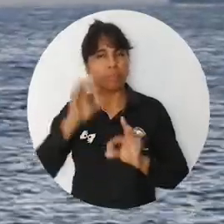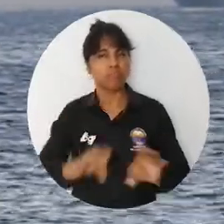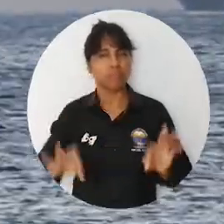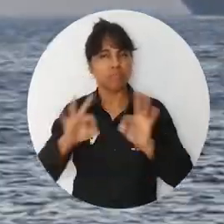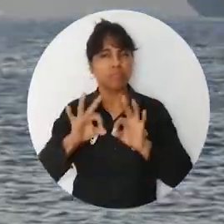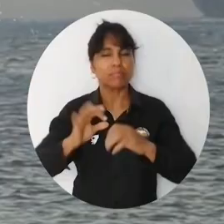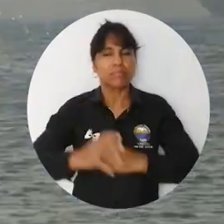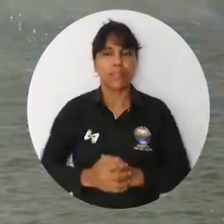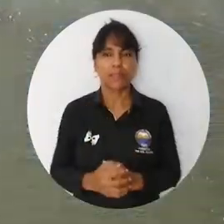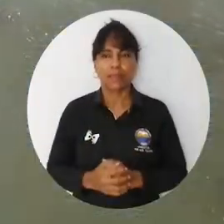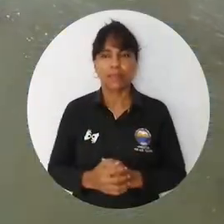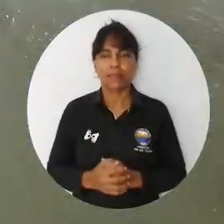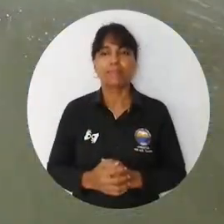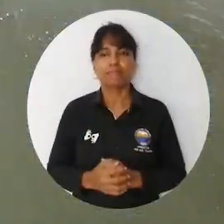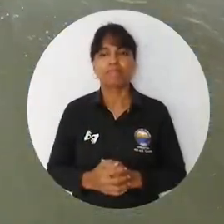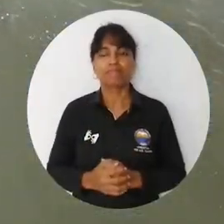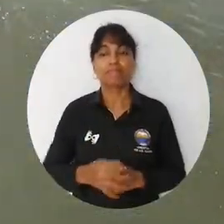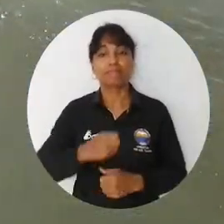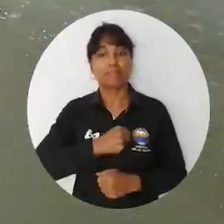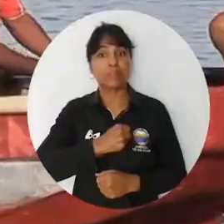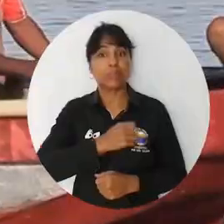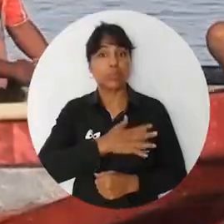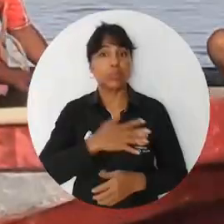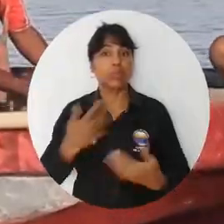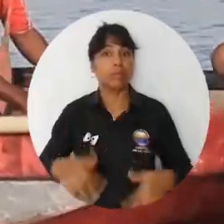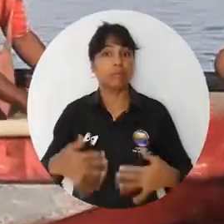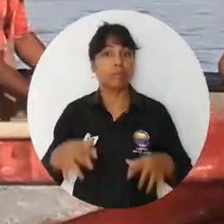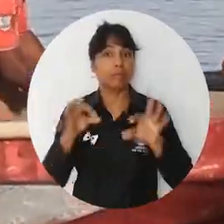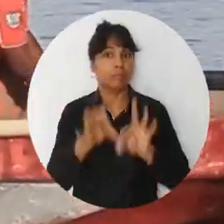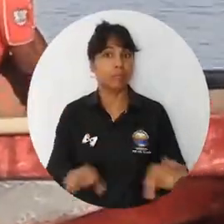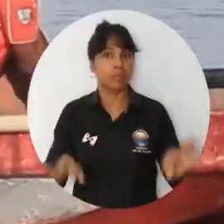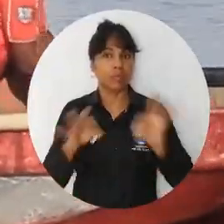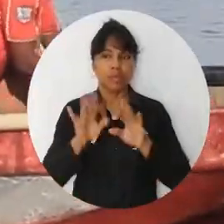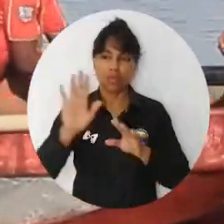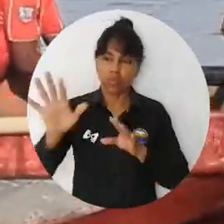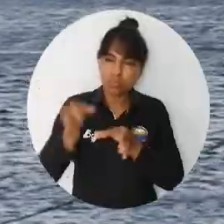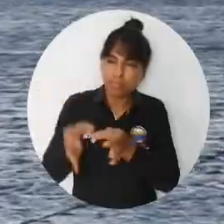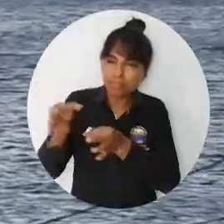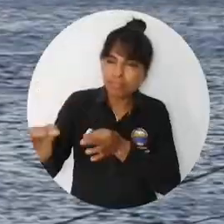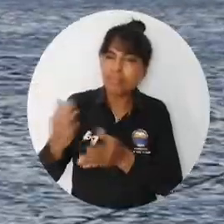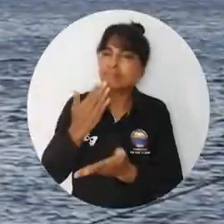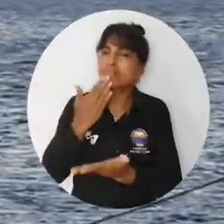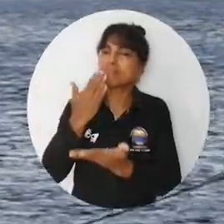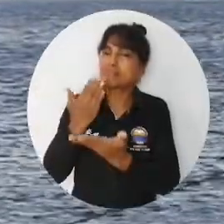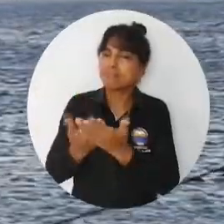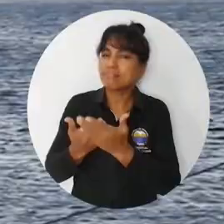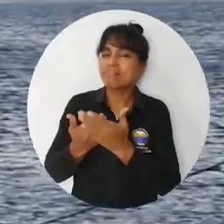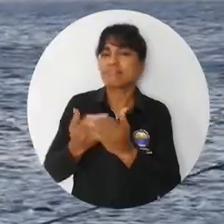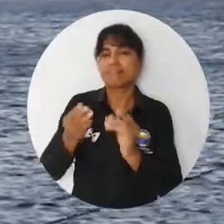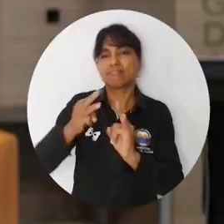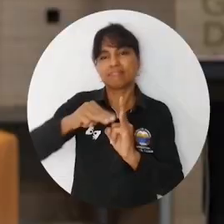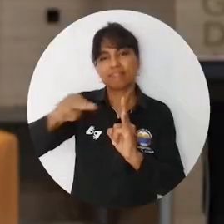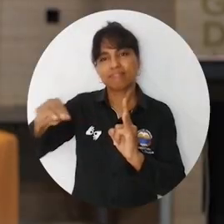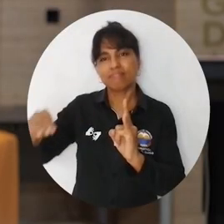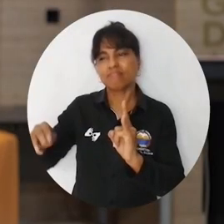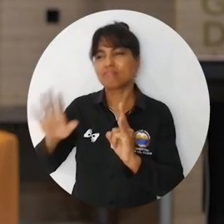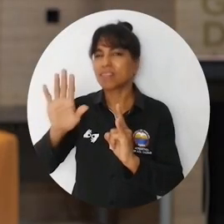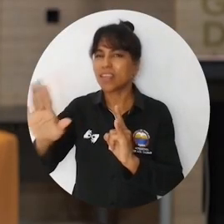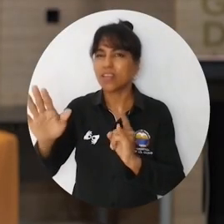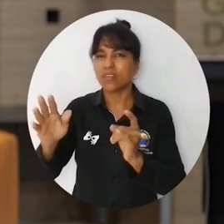de derechos humanos. Es una oportunidad grande para el pueblo. Agradecemos a la Universidad